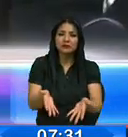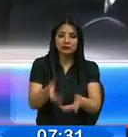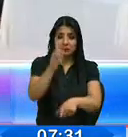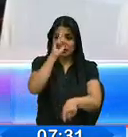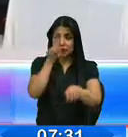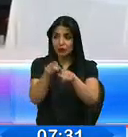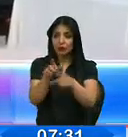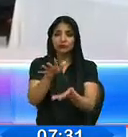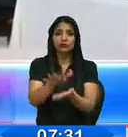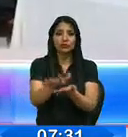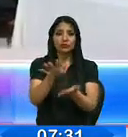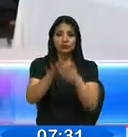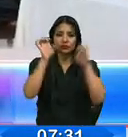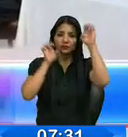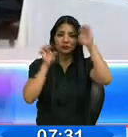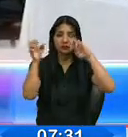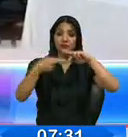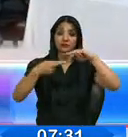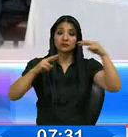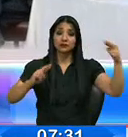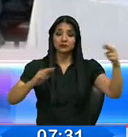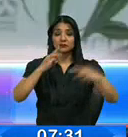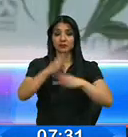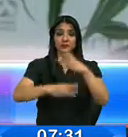estratégicos de la región y del mundo.